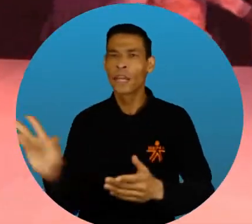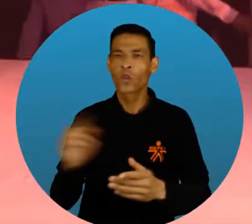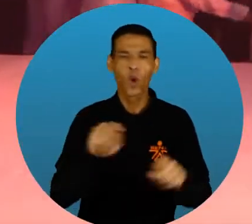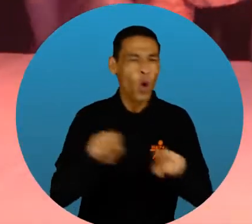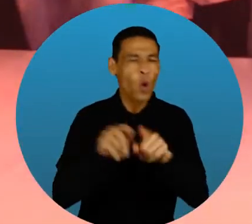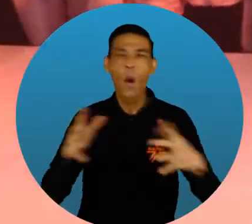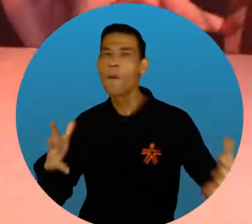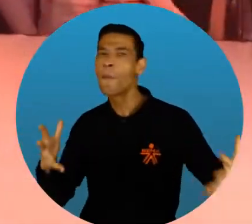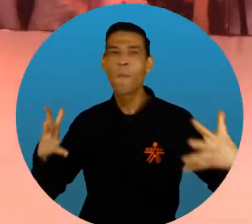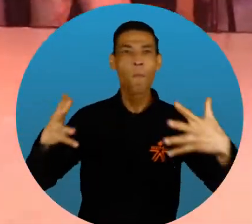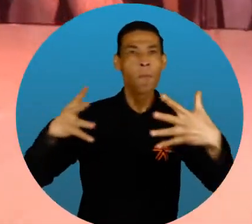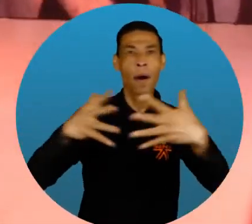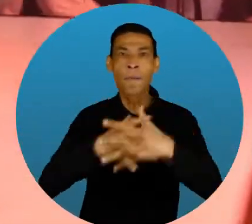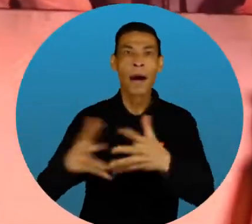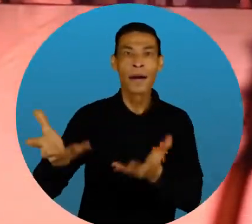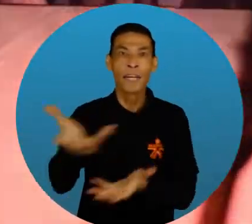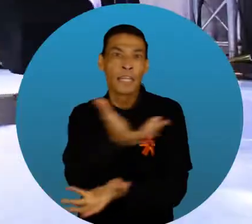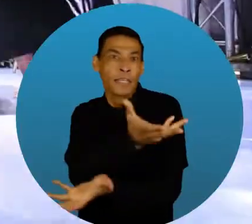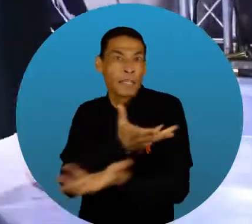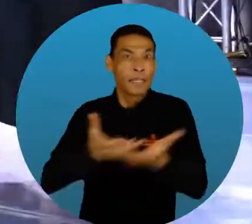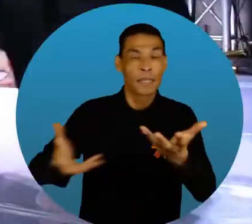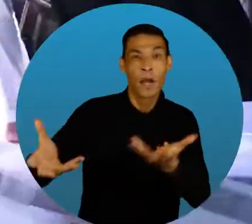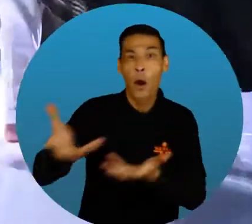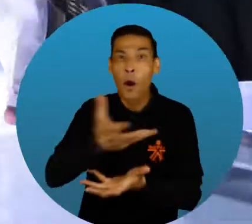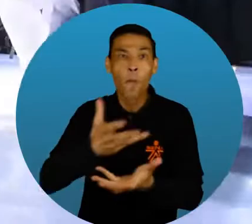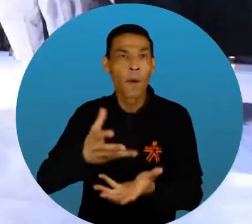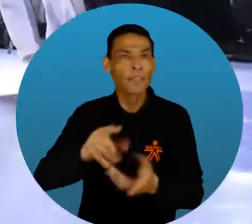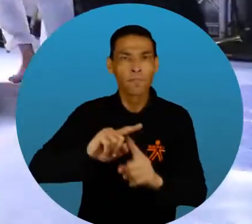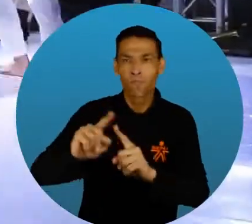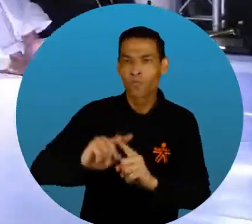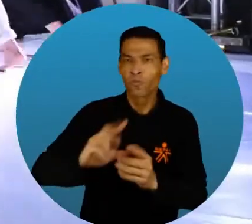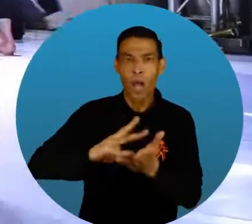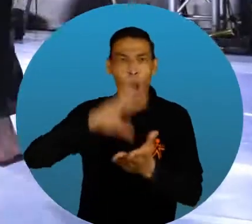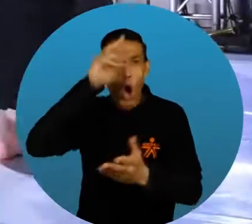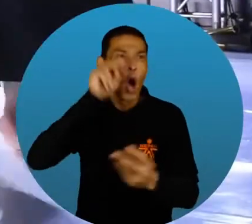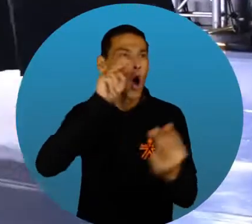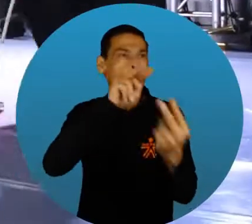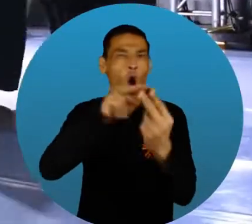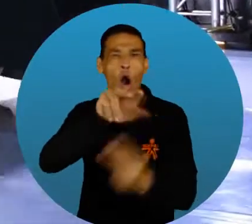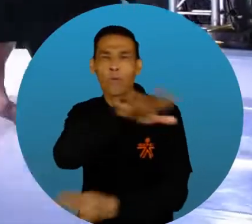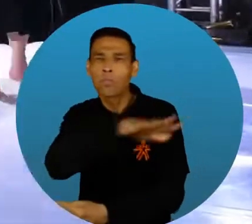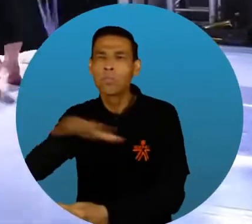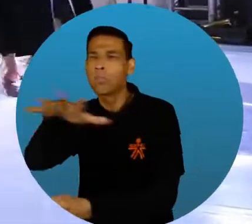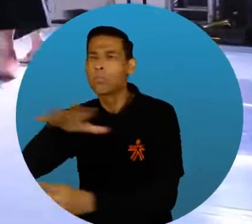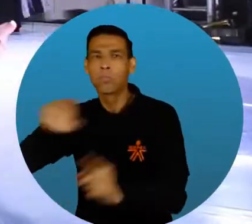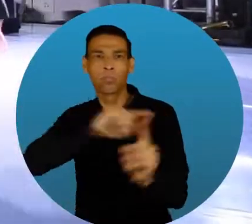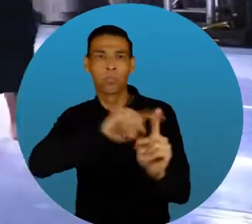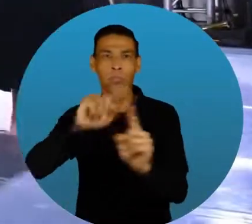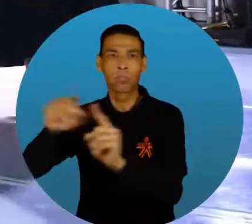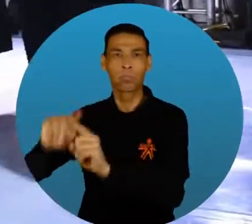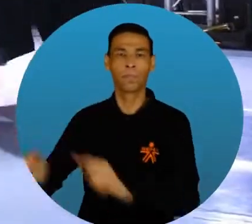integrarnos Que vamos a compartir conocimientos de otras regiones